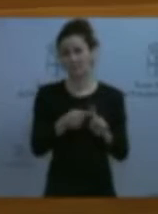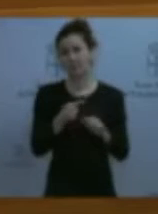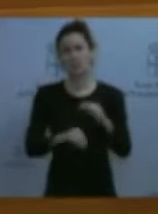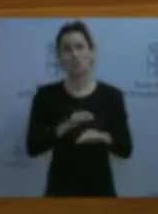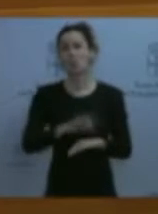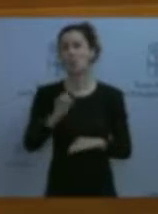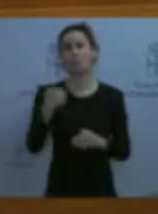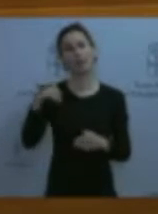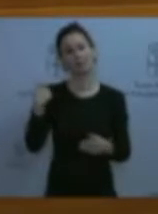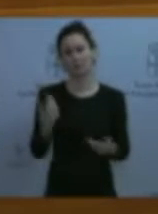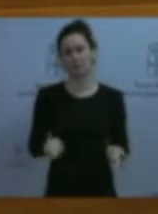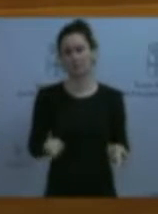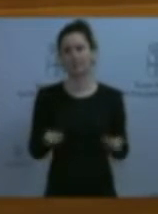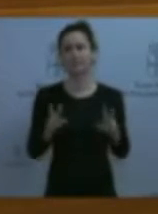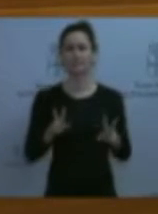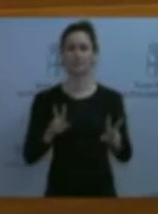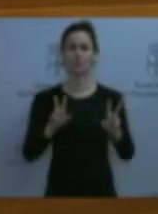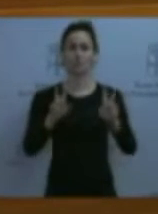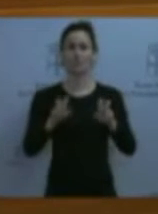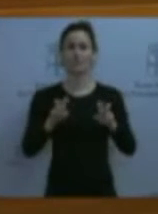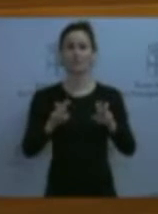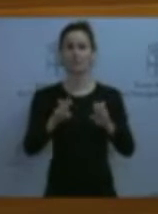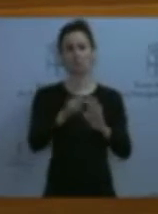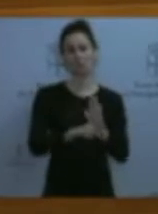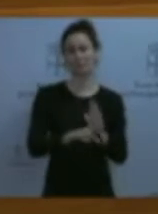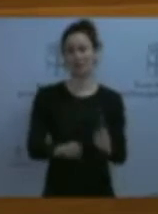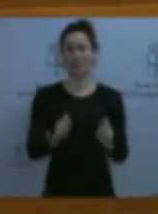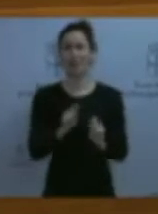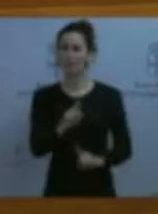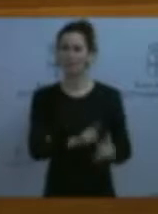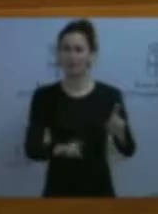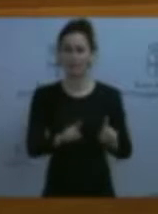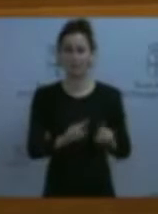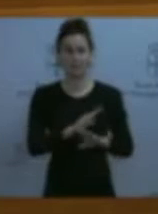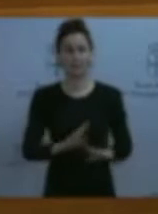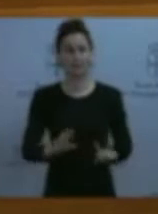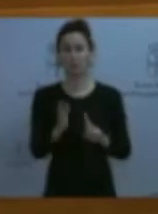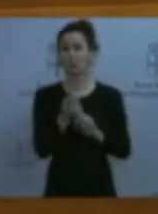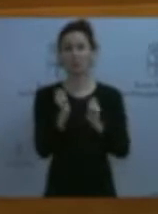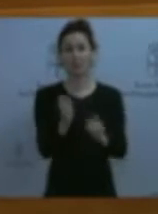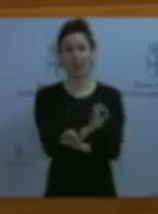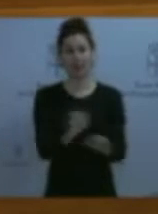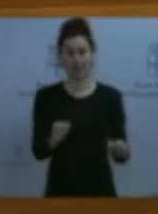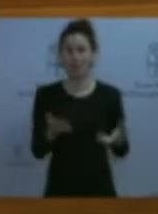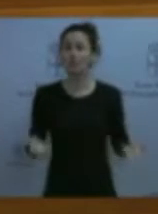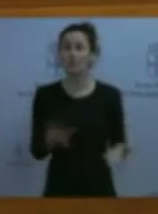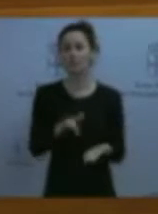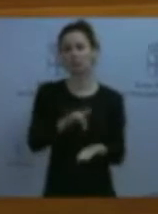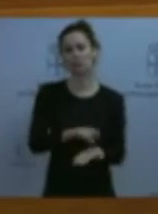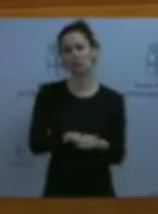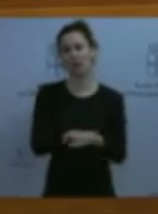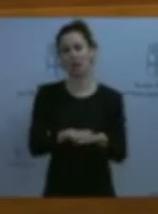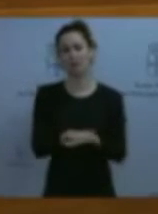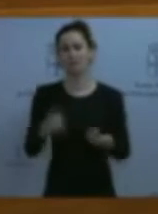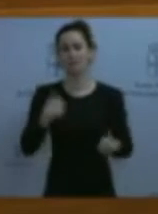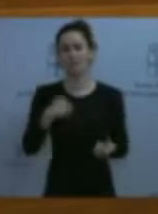las antiguas. Las nuevas normas causan problemas a las que no se les da soluciones. Como ya habíamos comentado, por ejemplo, y que